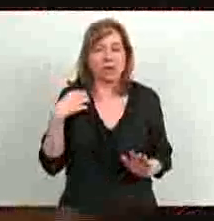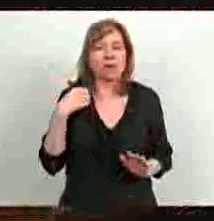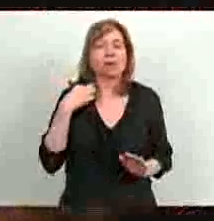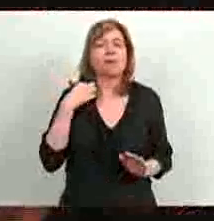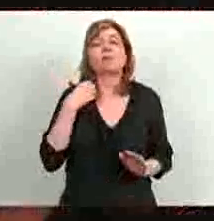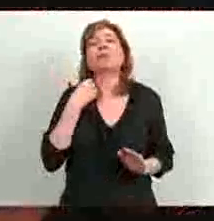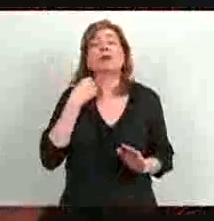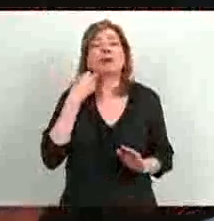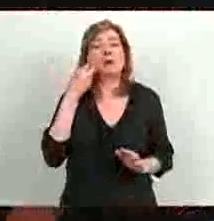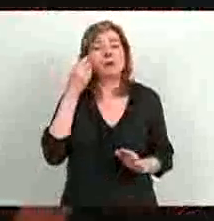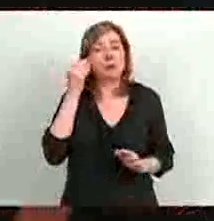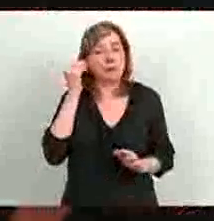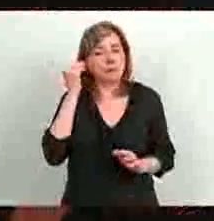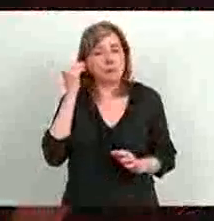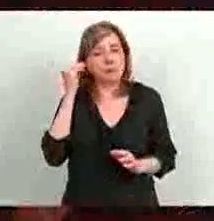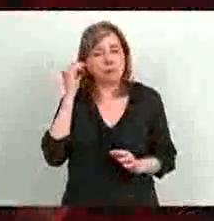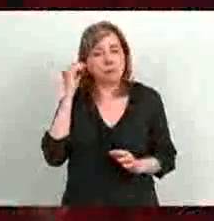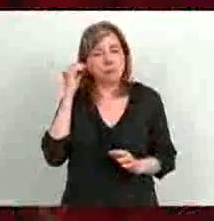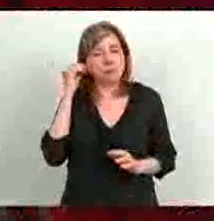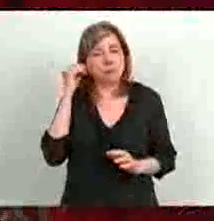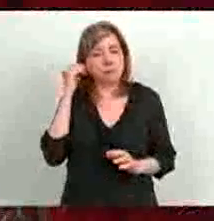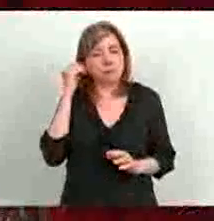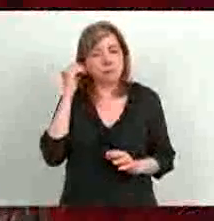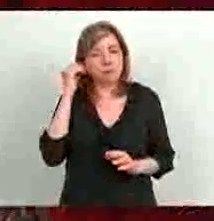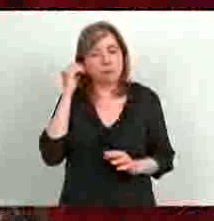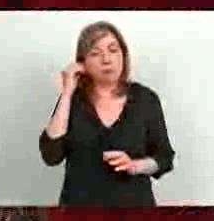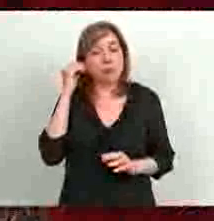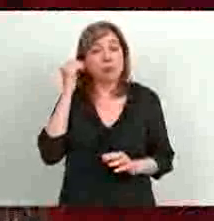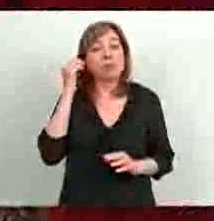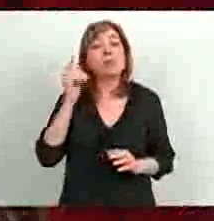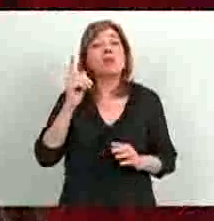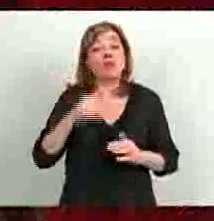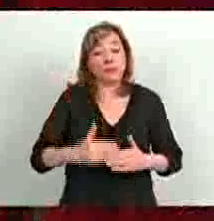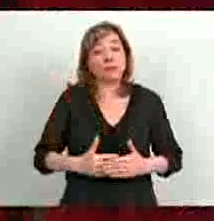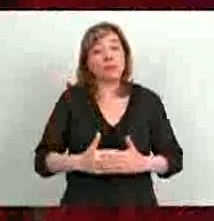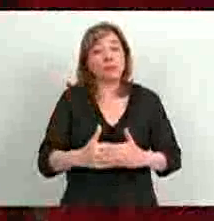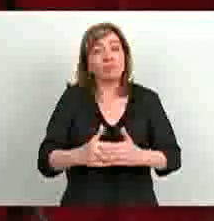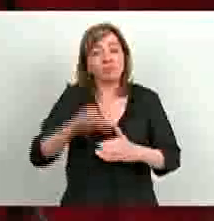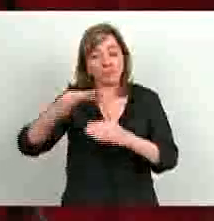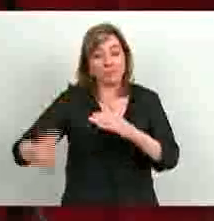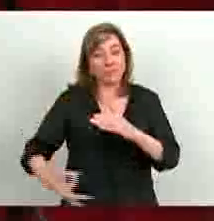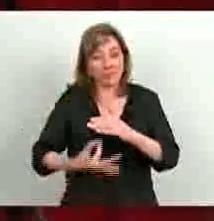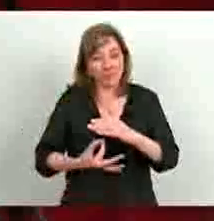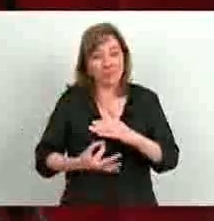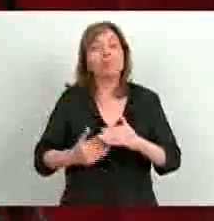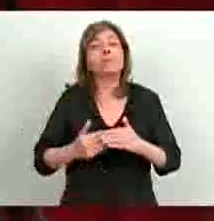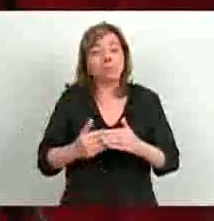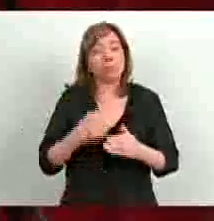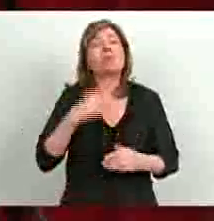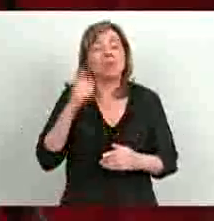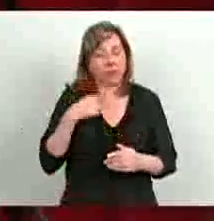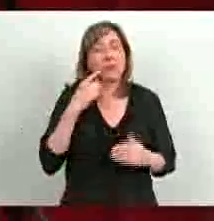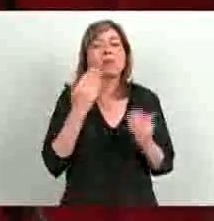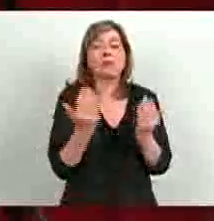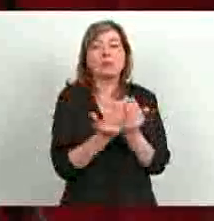También la reproducción humana asistida. Se va a abordar este tema de la